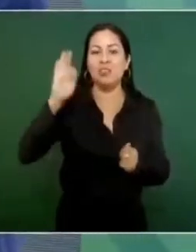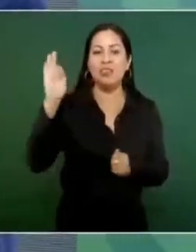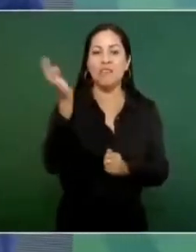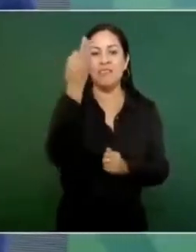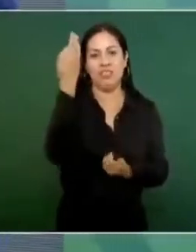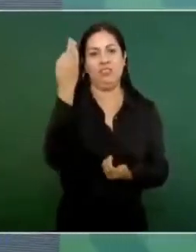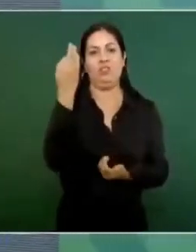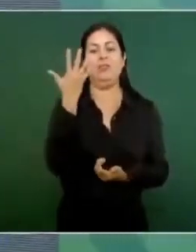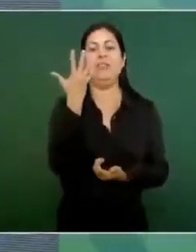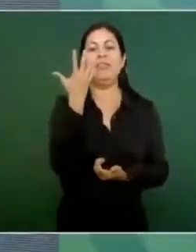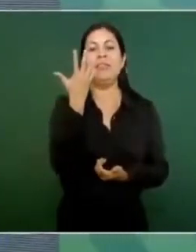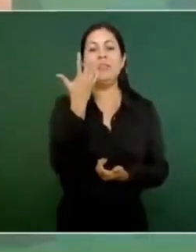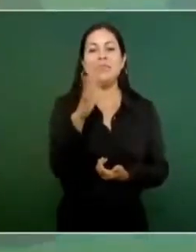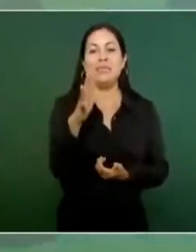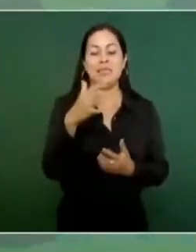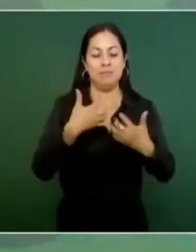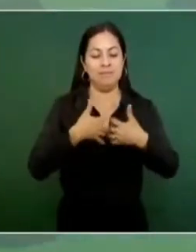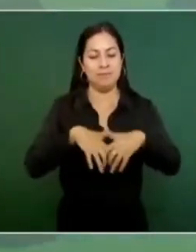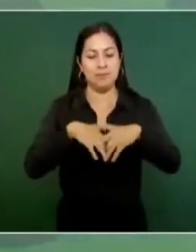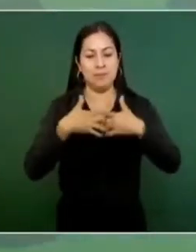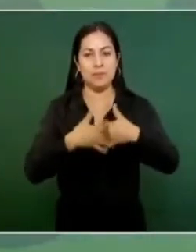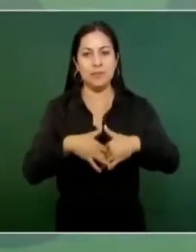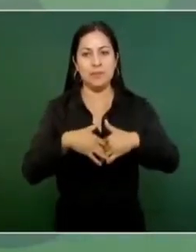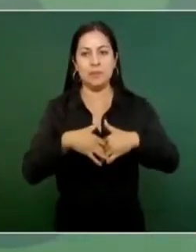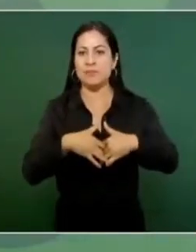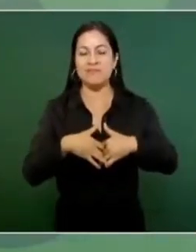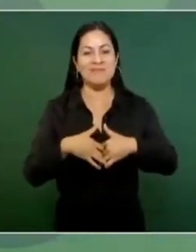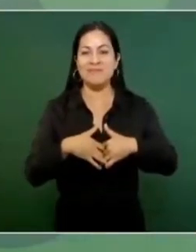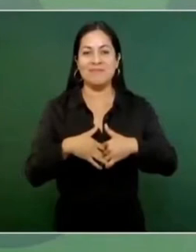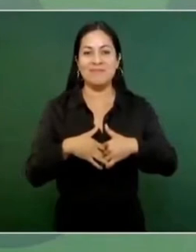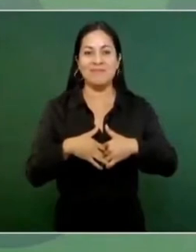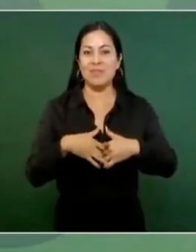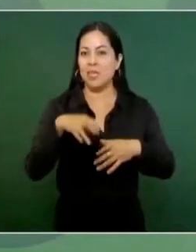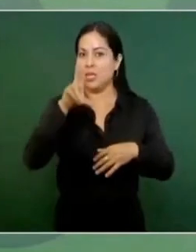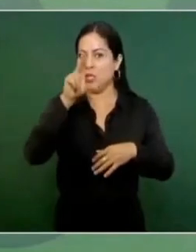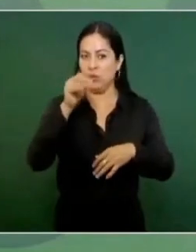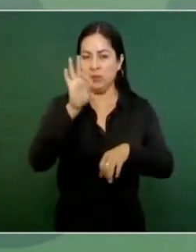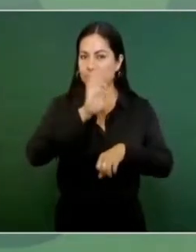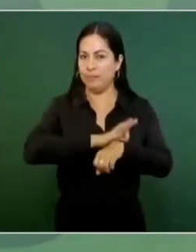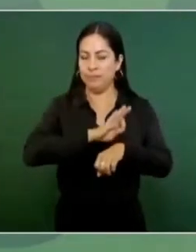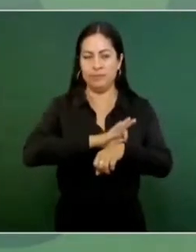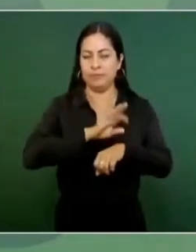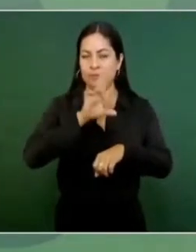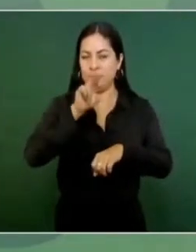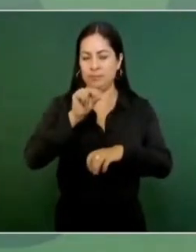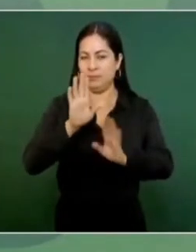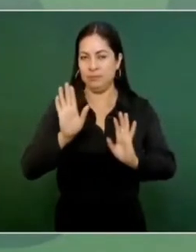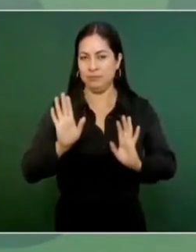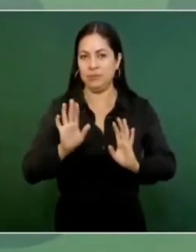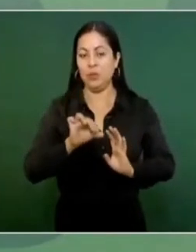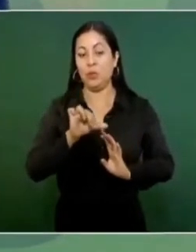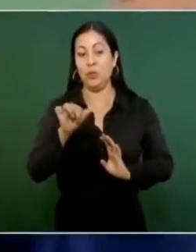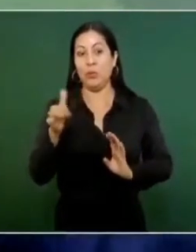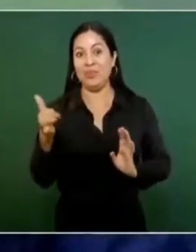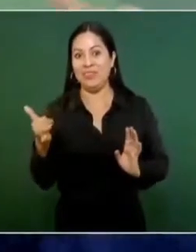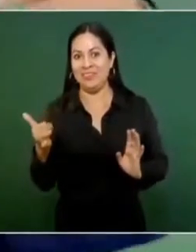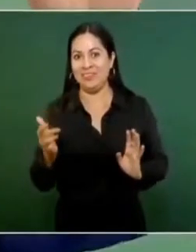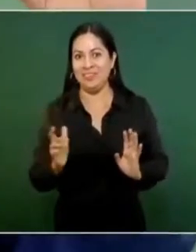empresas, ni siquiera farmacéuticas, sino